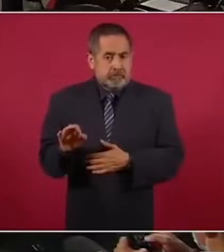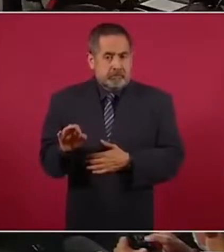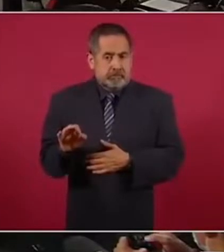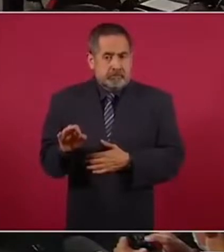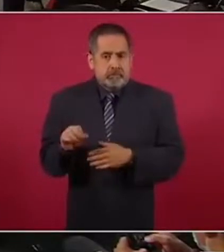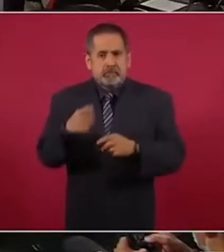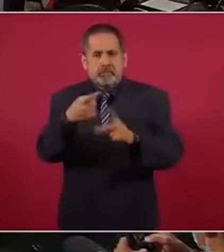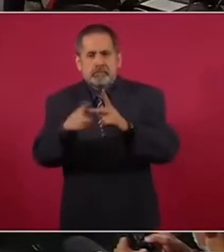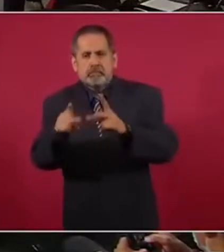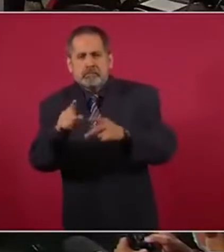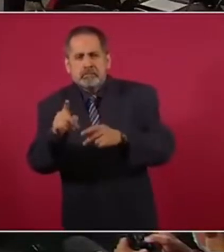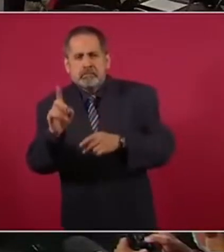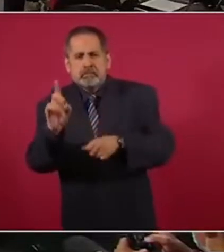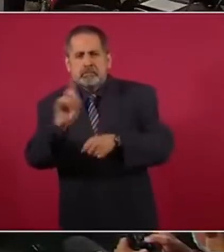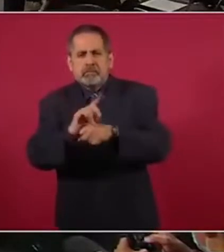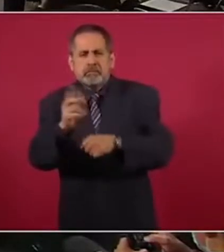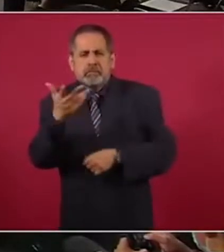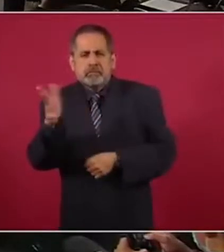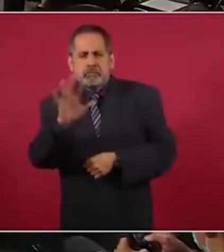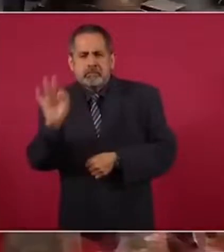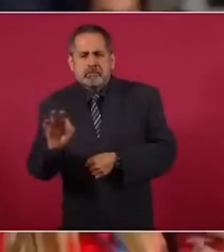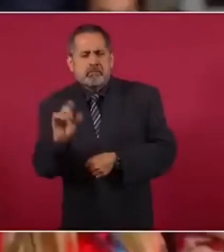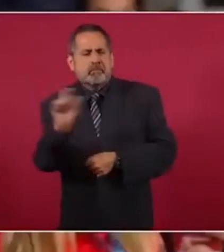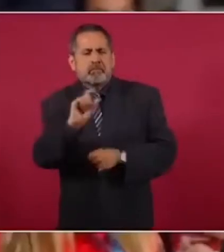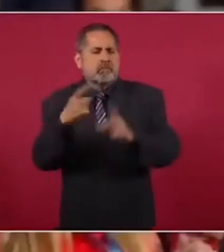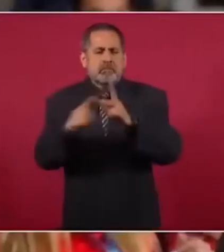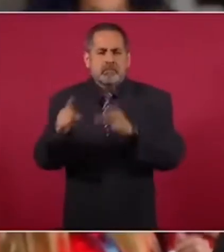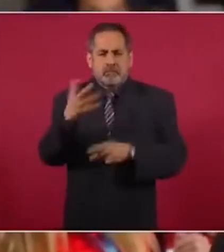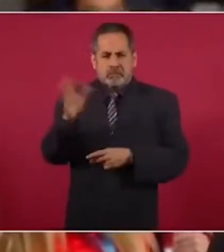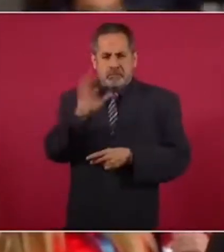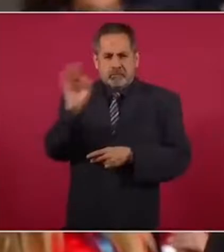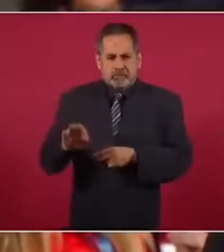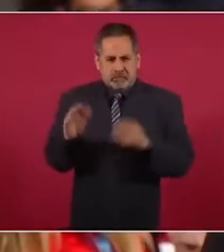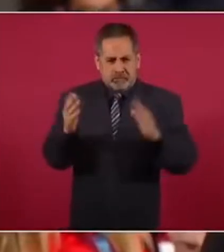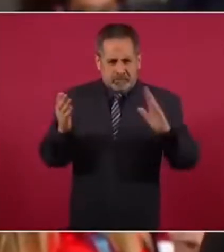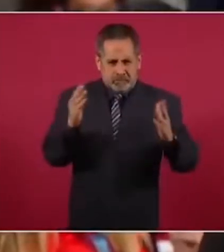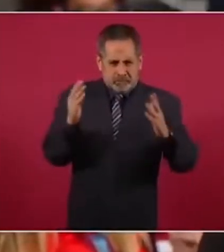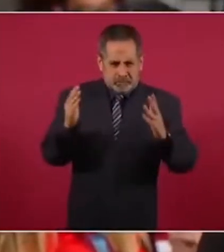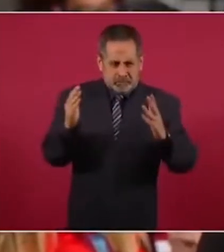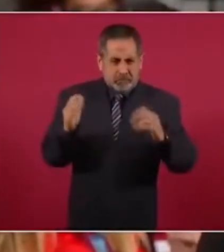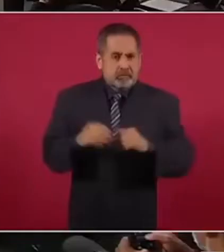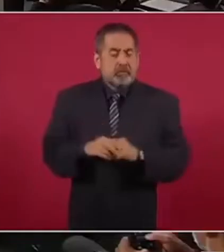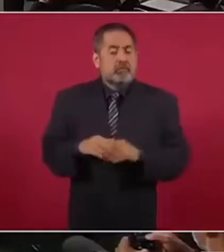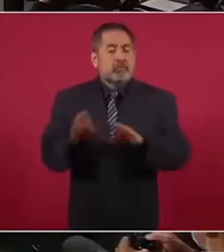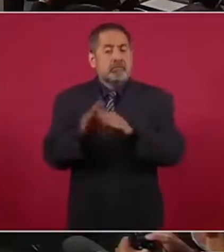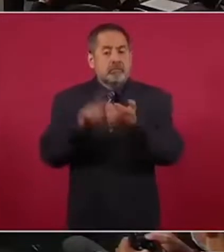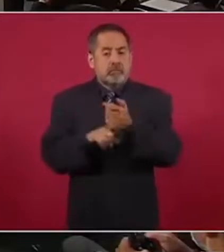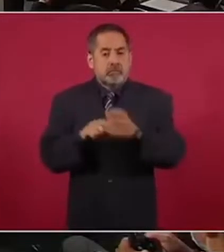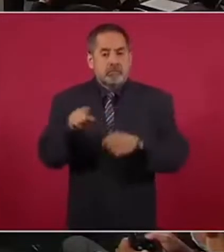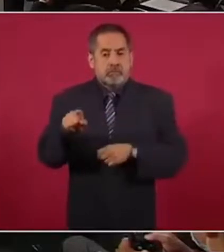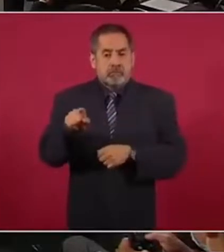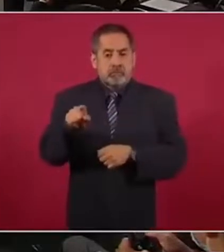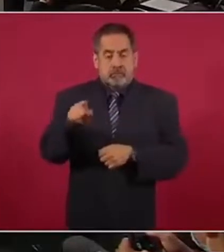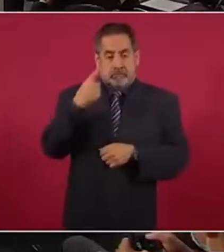¿Desde cuándo es ese 10 por ciento, perdón, señor presidente? ¿Desde cuándo es ese 10 por ciento comparado con qué? Comparado con 19.